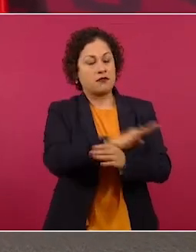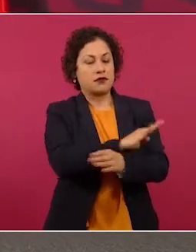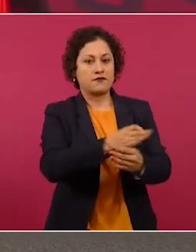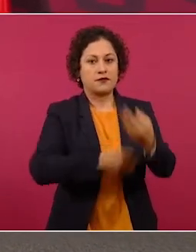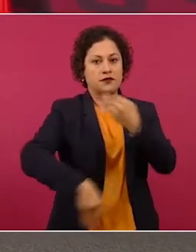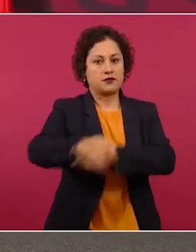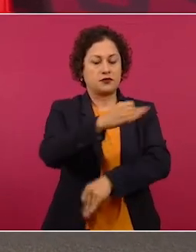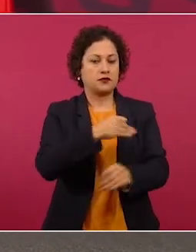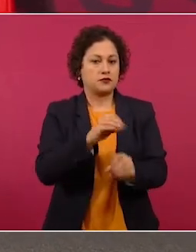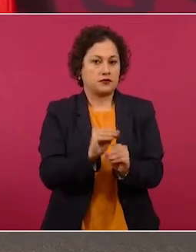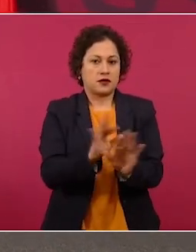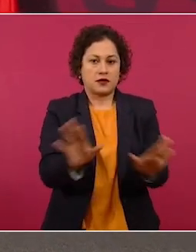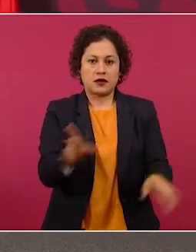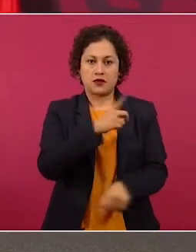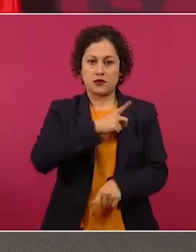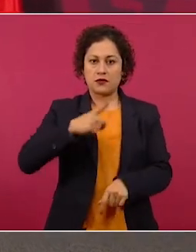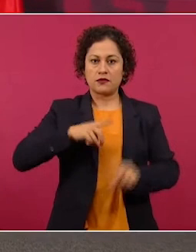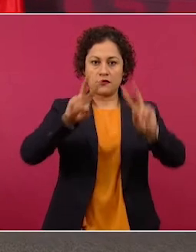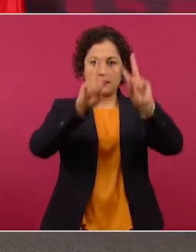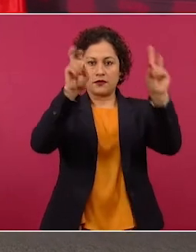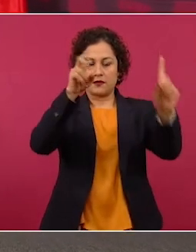de justicia,